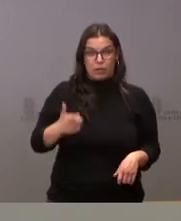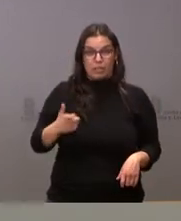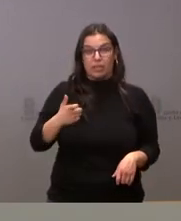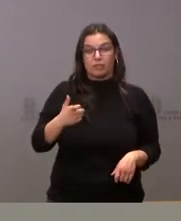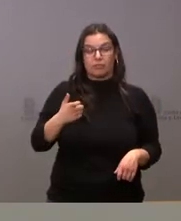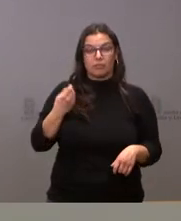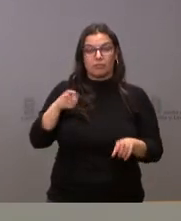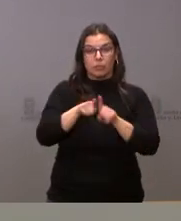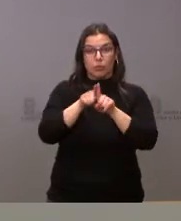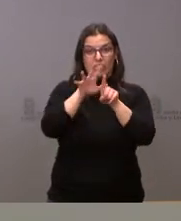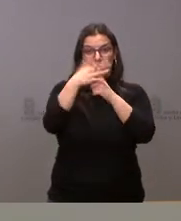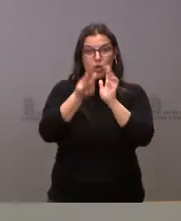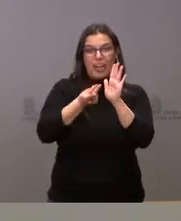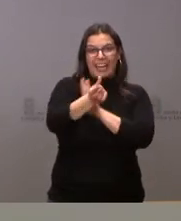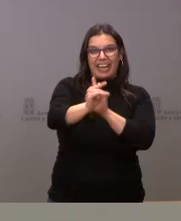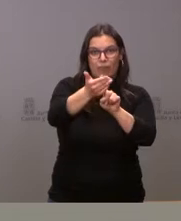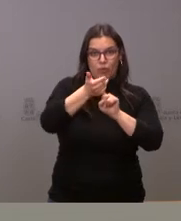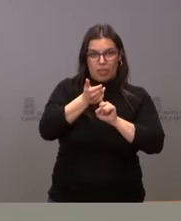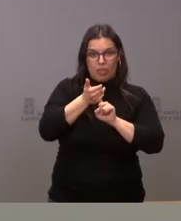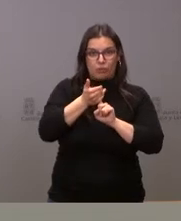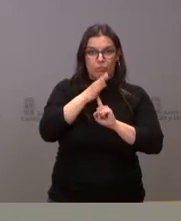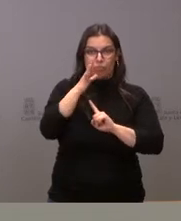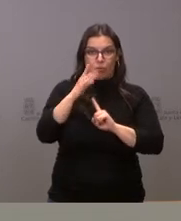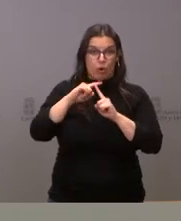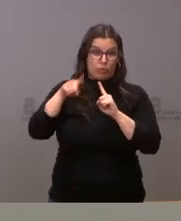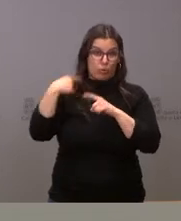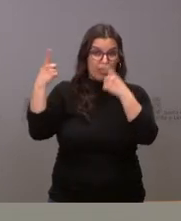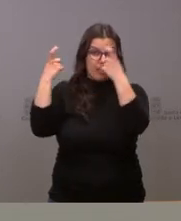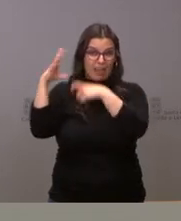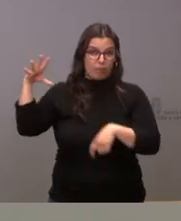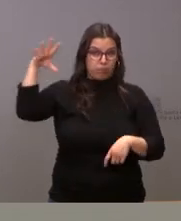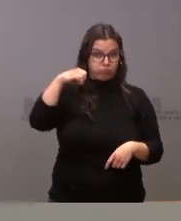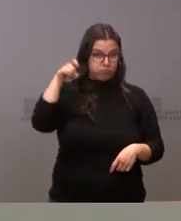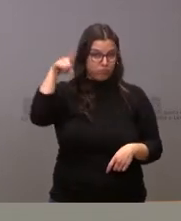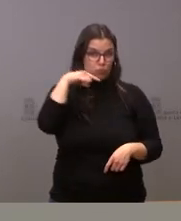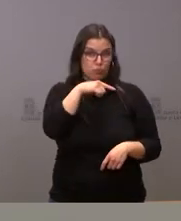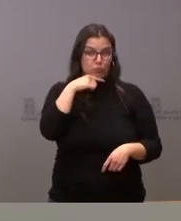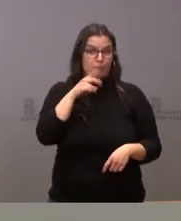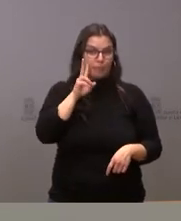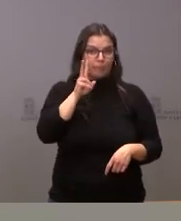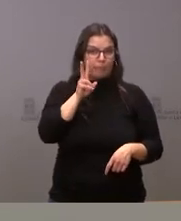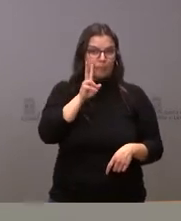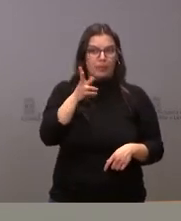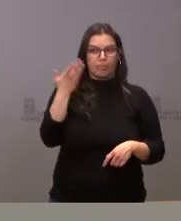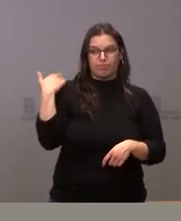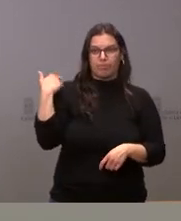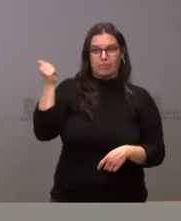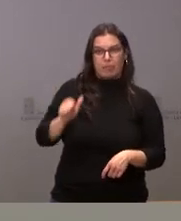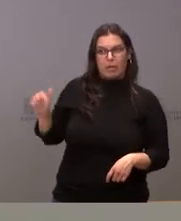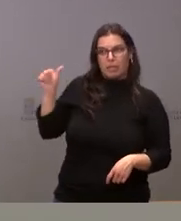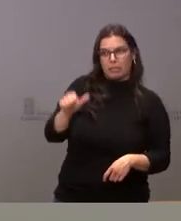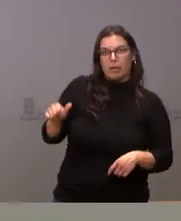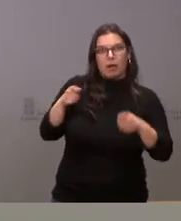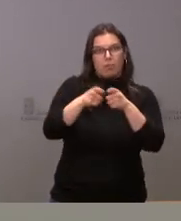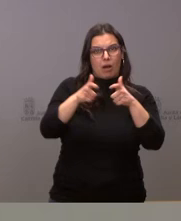refugiados como consecuencia del inicio de la invasión. Ven ustedes que hay una evolución creciente en relación con los datos que veníamos